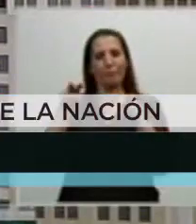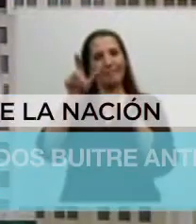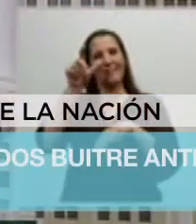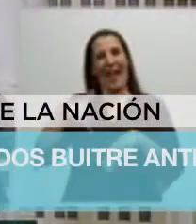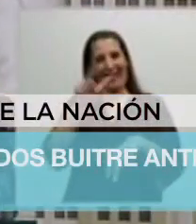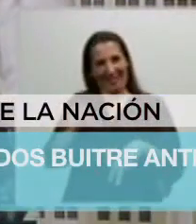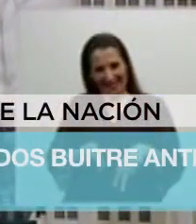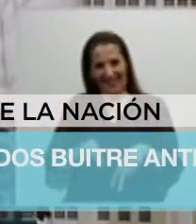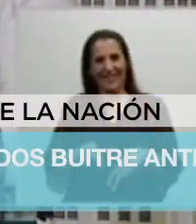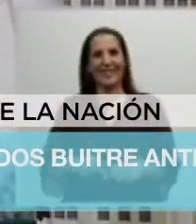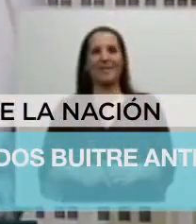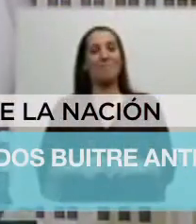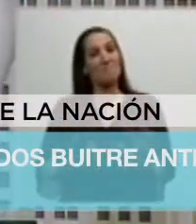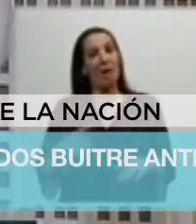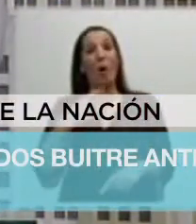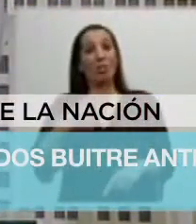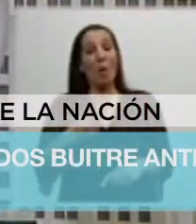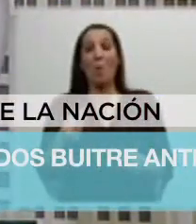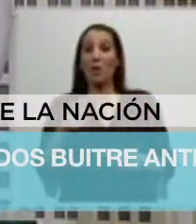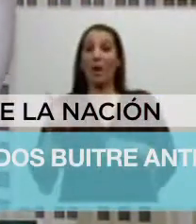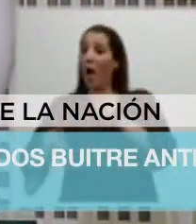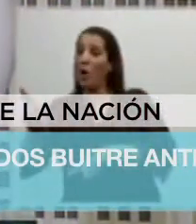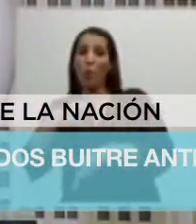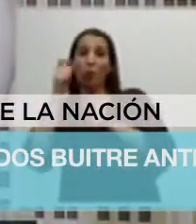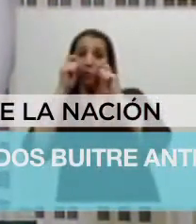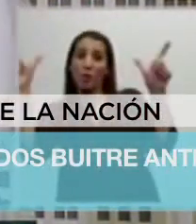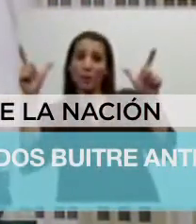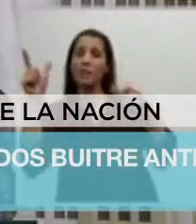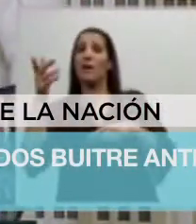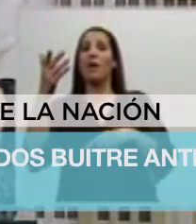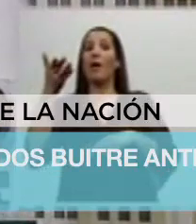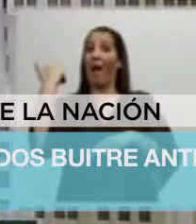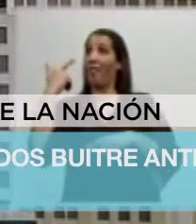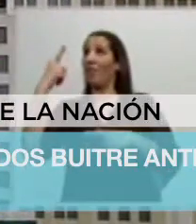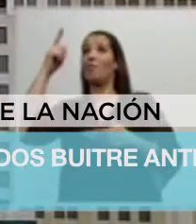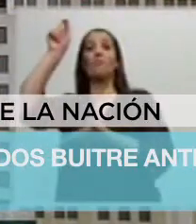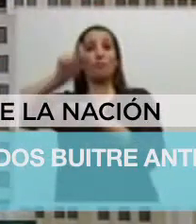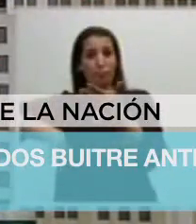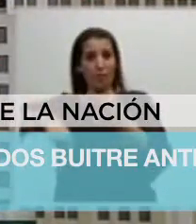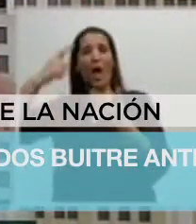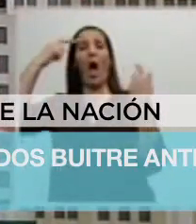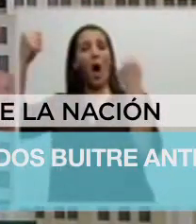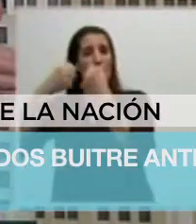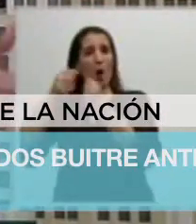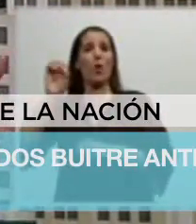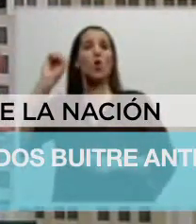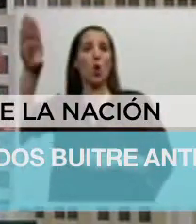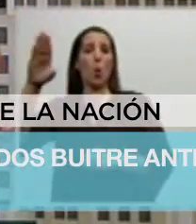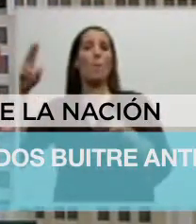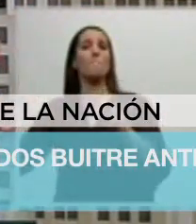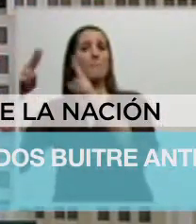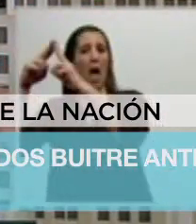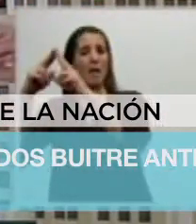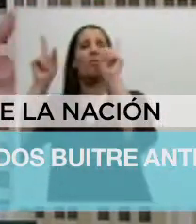Me sorprende que cuando firmamos el acuerdo con el Club de París y cuando firmamos el acuerdo con Repsol,